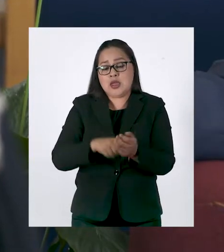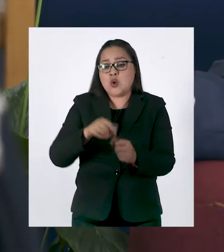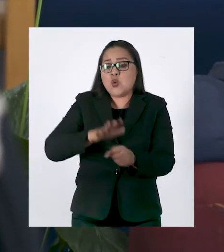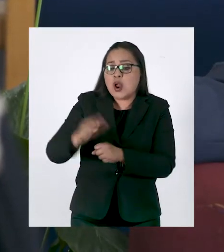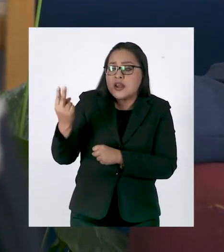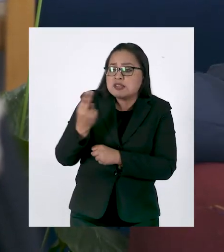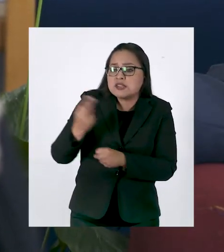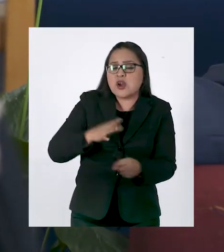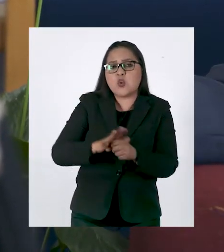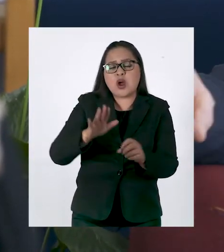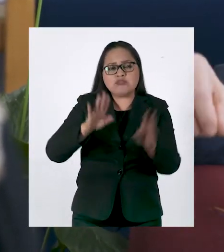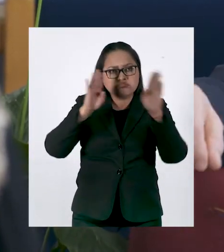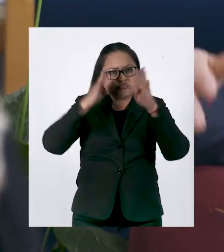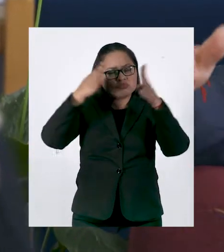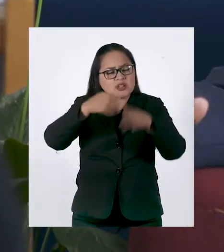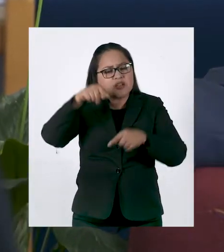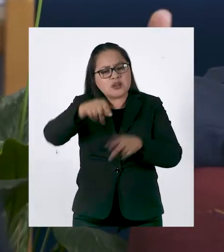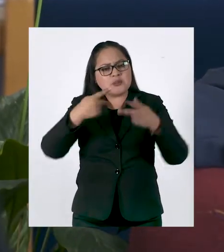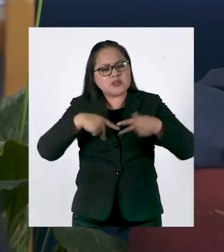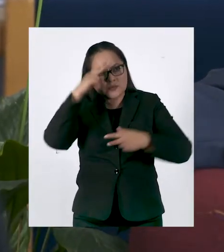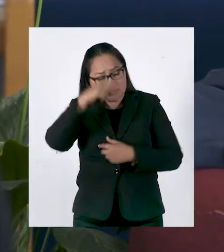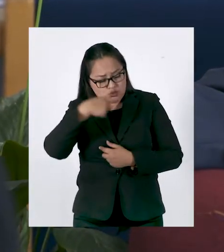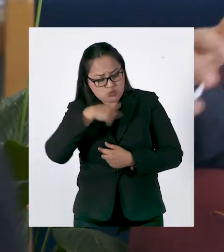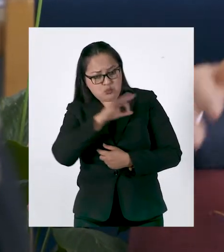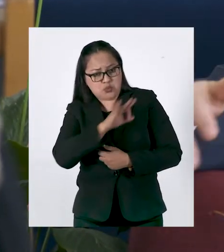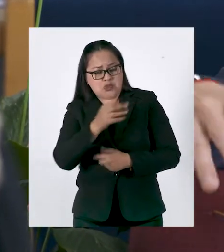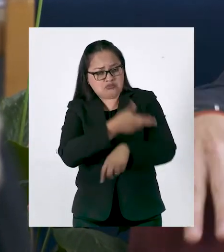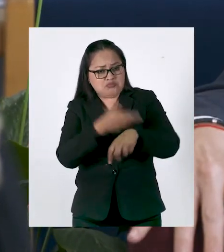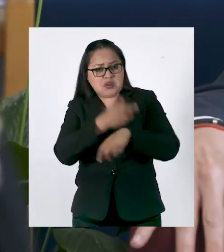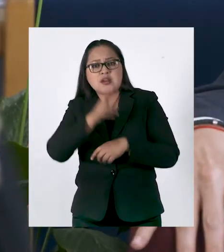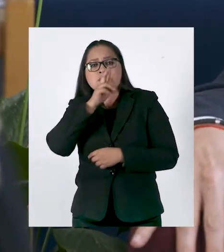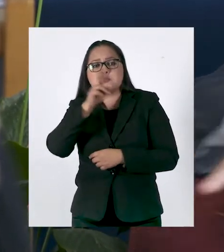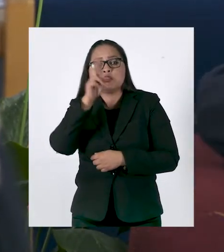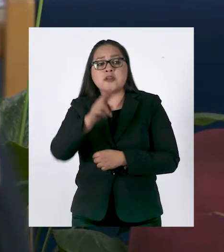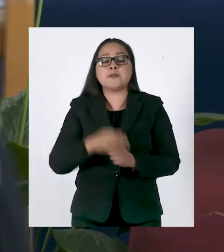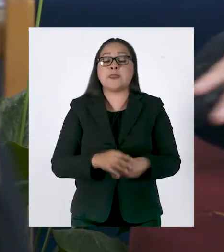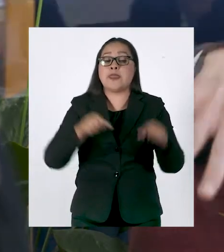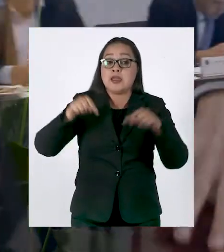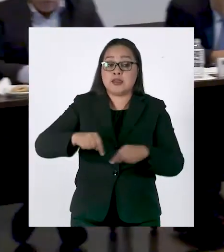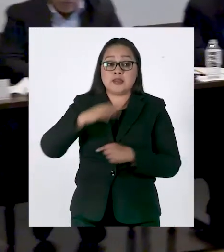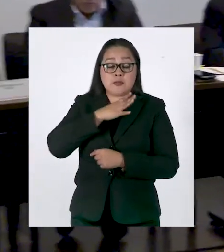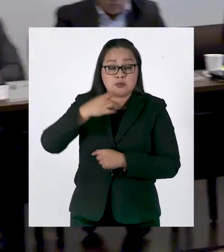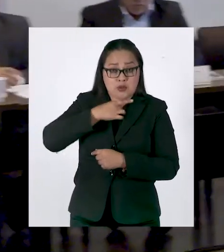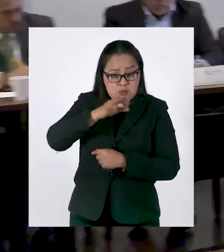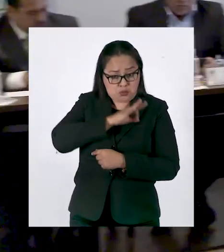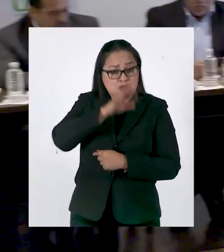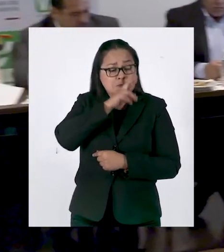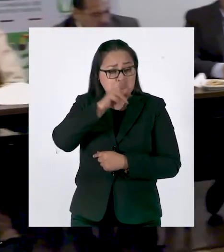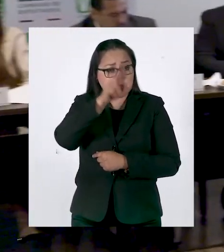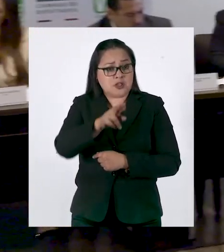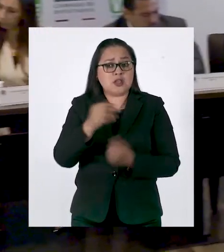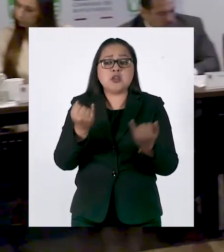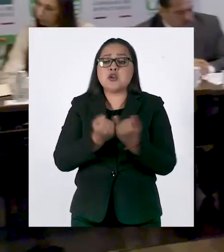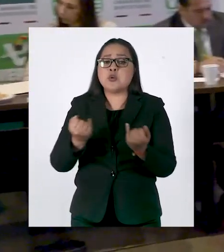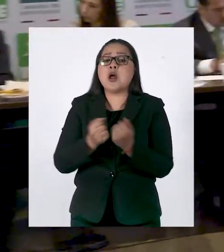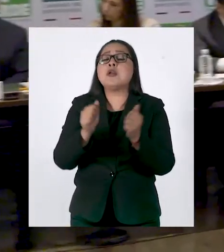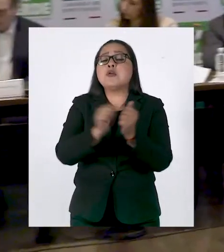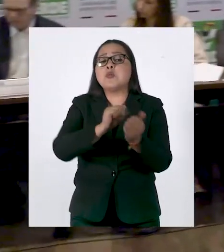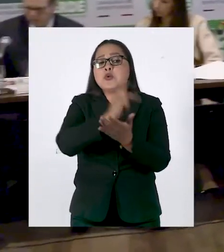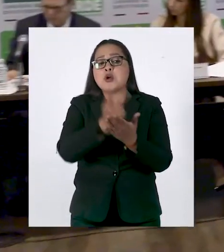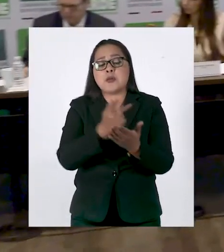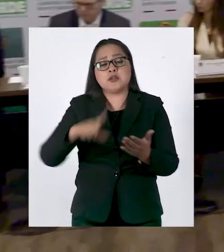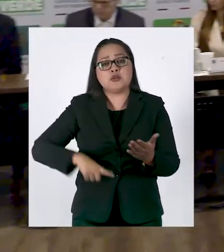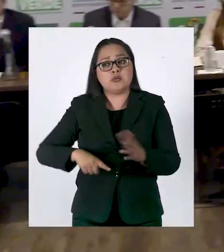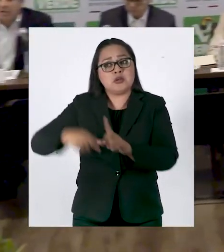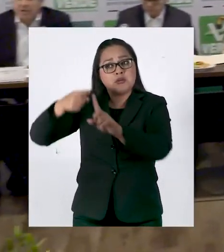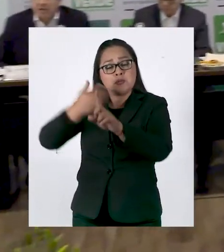causas, que las grandes necesidades, que las grandes tristezas de los mexicanos se las pueda resolver. Hay un espacio en el Poder Legislativo para hacerlo, otro sin duda a través